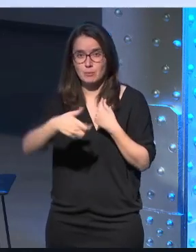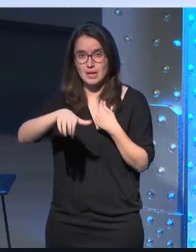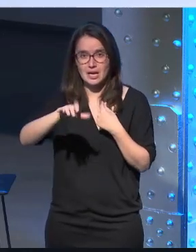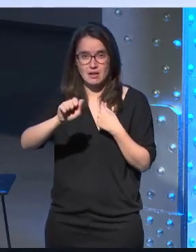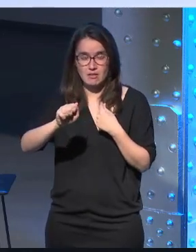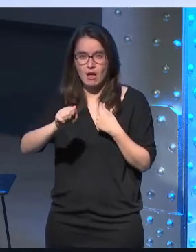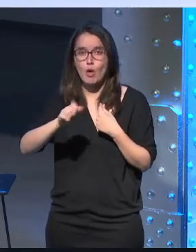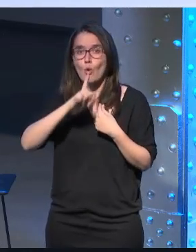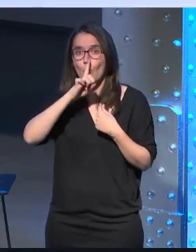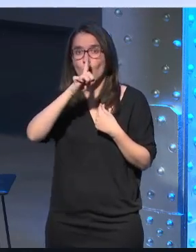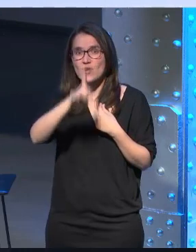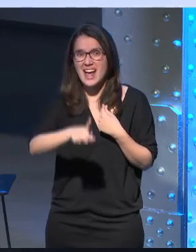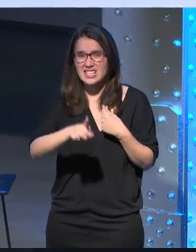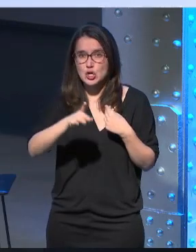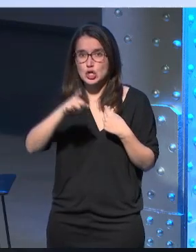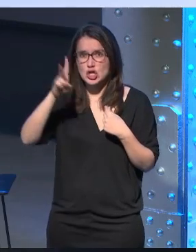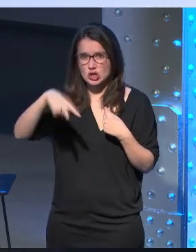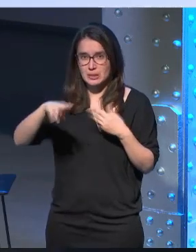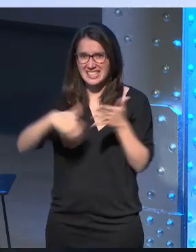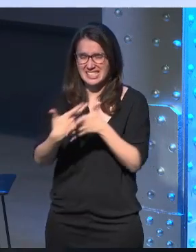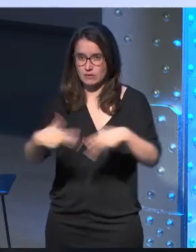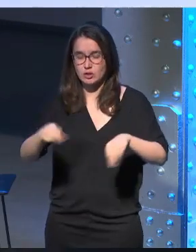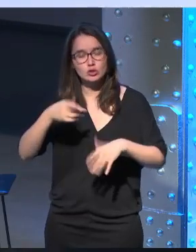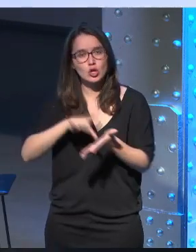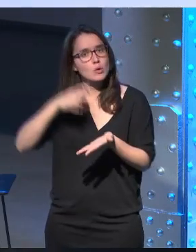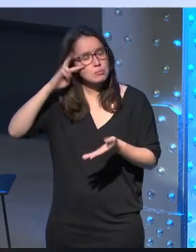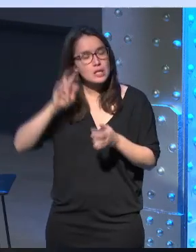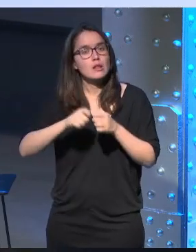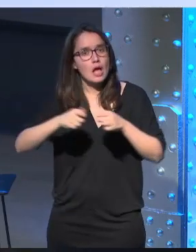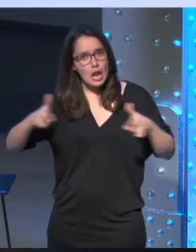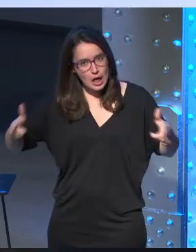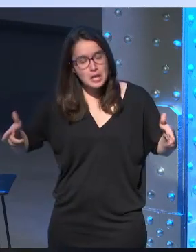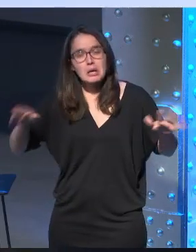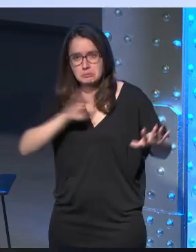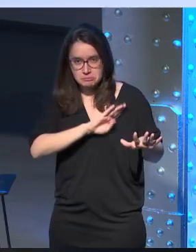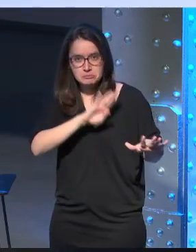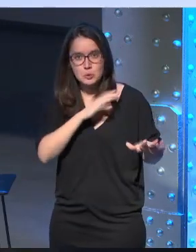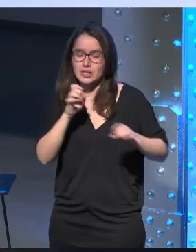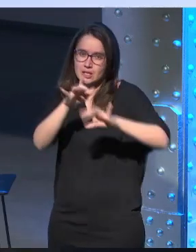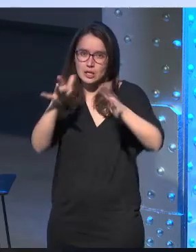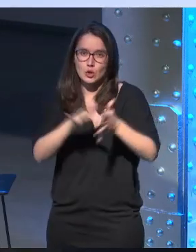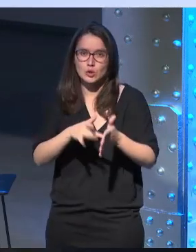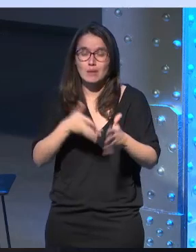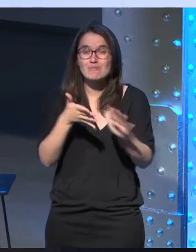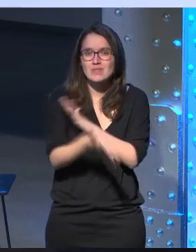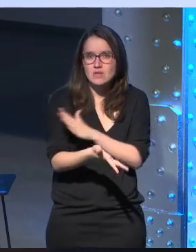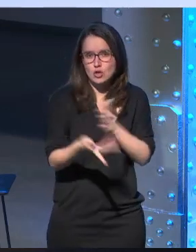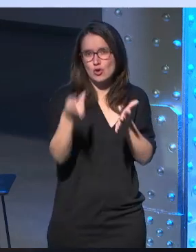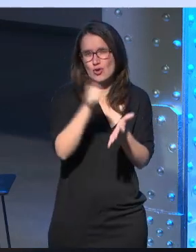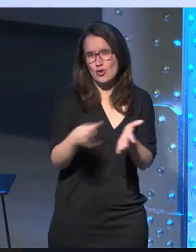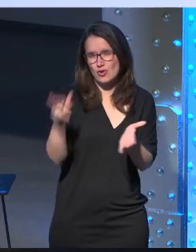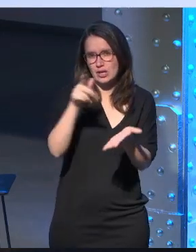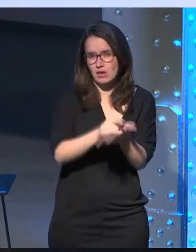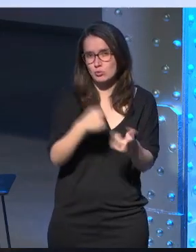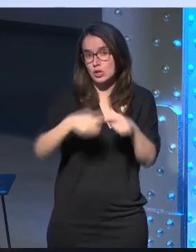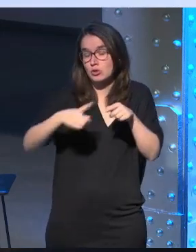año y dos meses terminarlo fue fue una experiencia larga porque claro estábamos redefiniendo un montón de